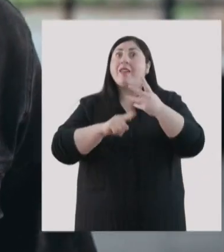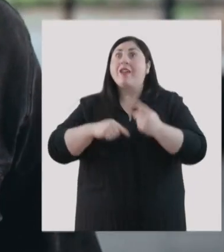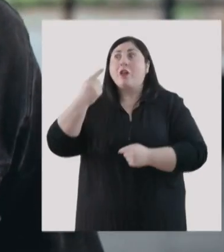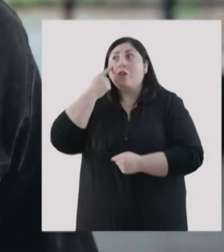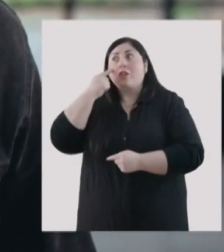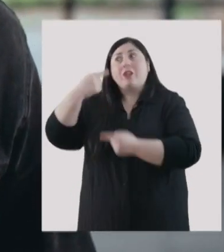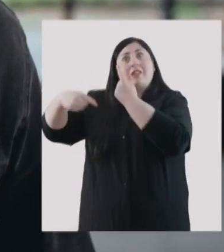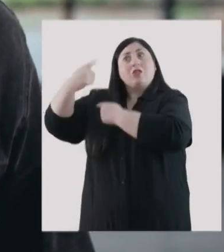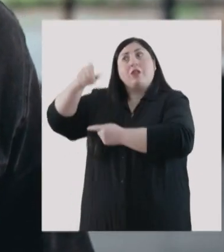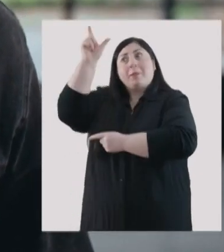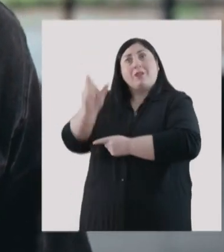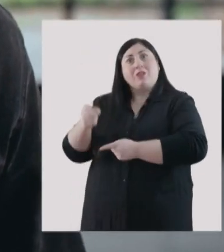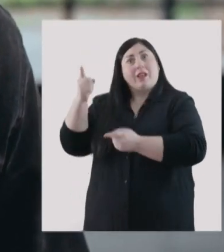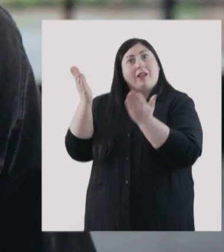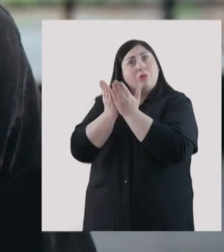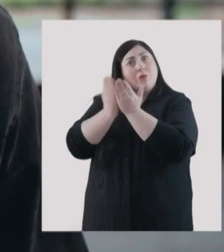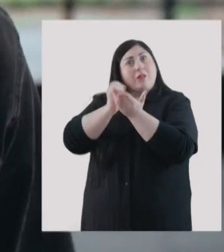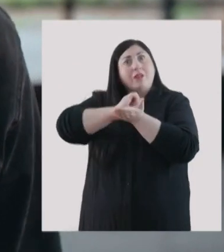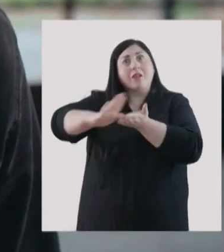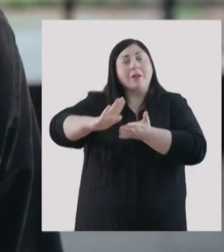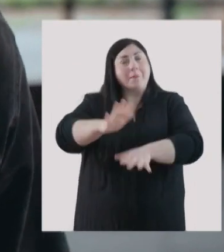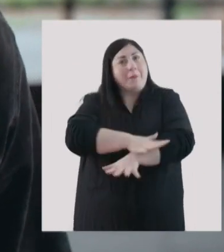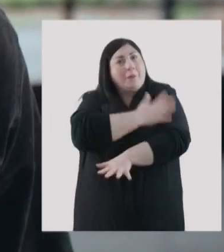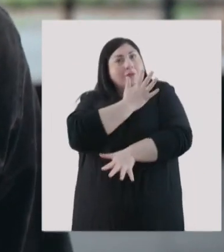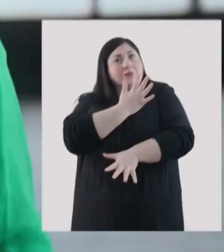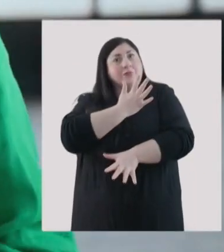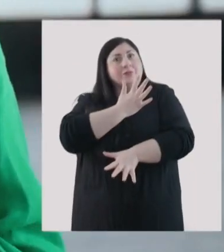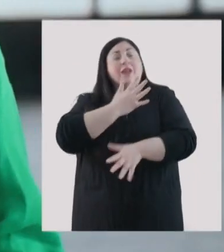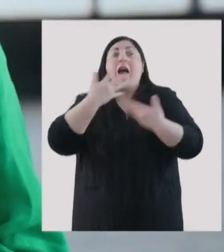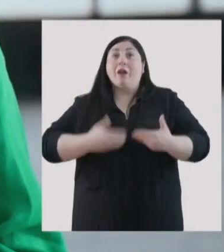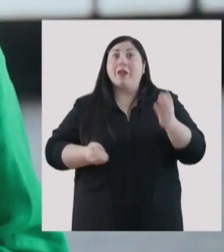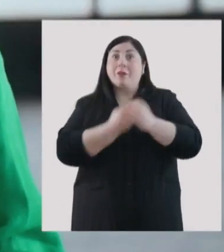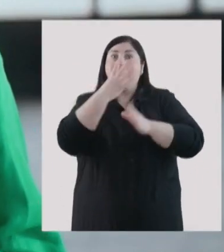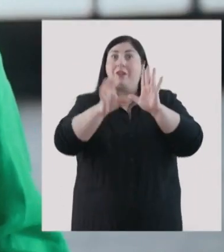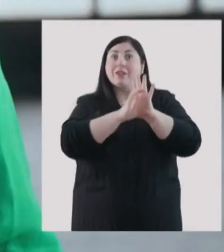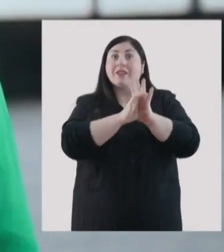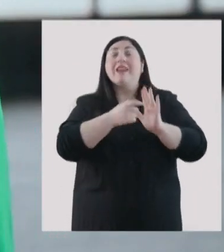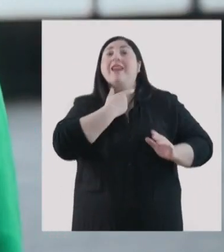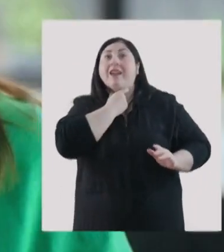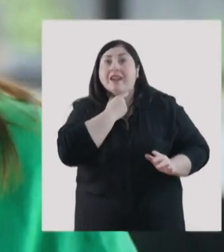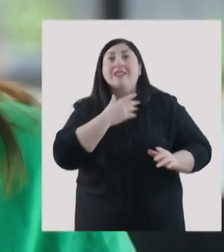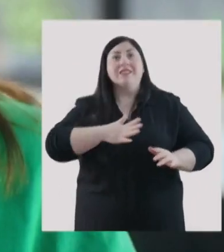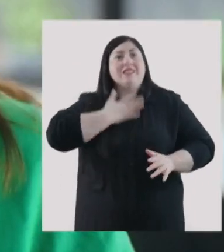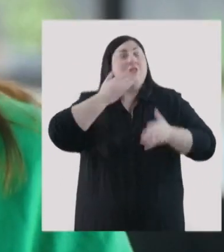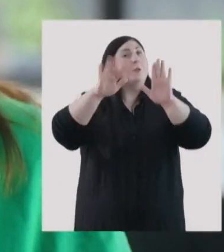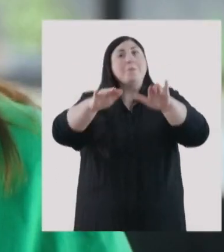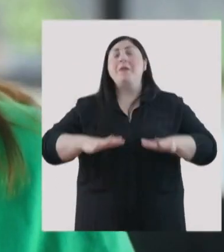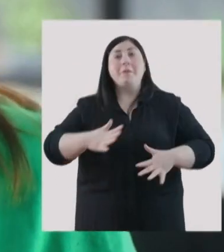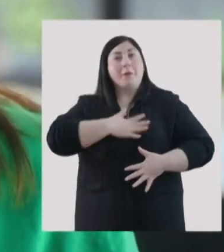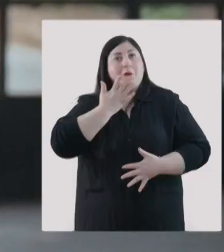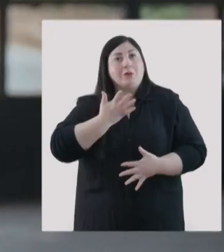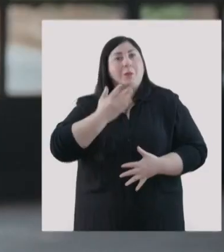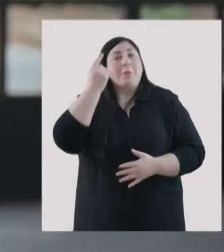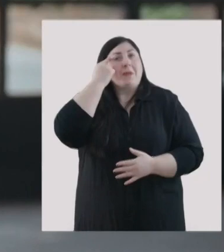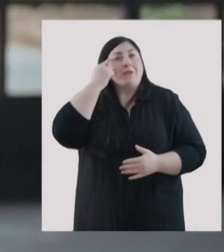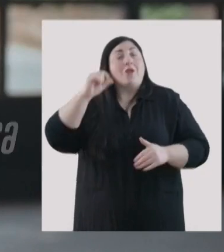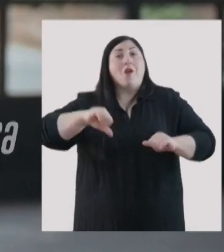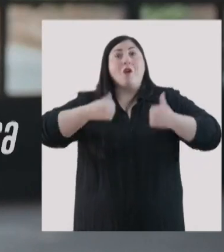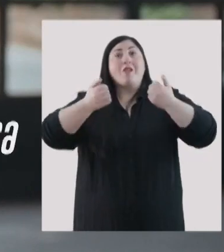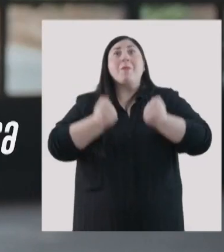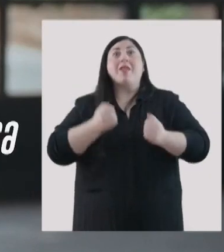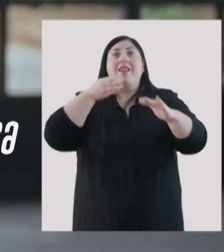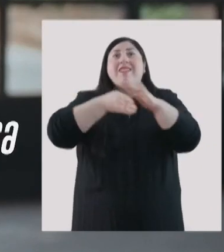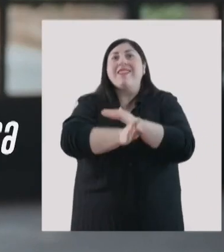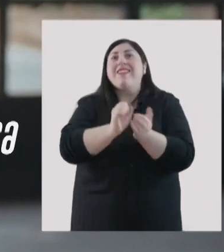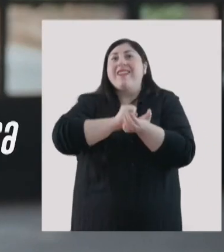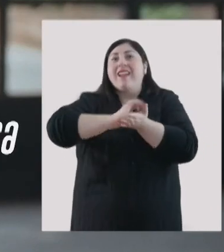Cada vez que conozco la historia de alguien que estudió con gratuidad, me emociono. Ahora que la nueva constitución lo garantiza, siento la misma emoción. Pienso en los jóvenes